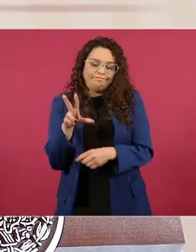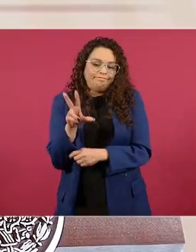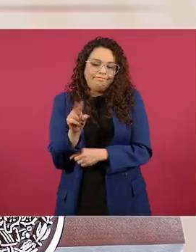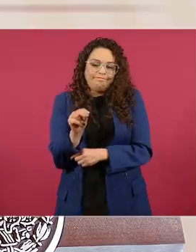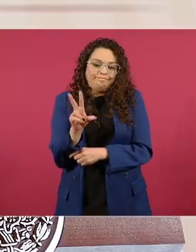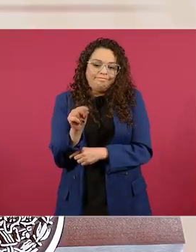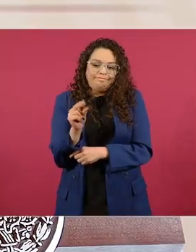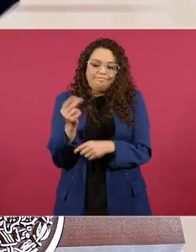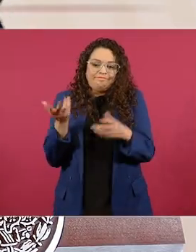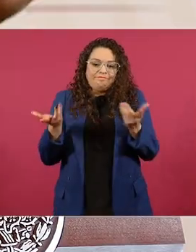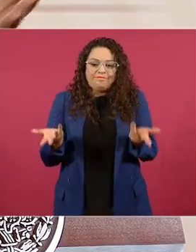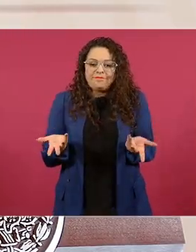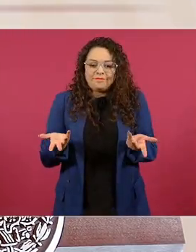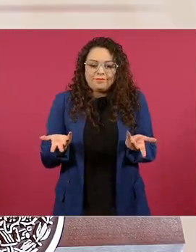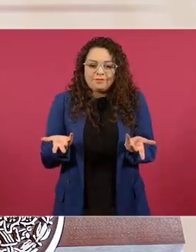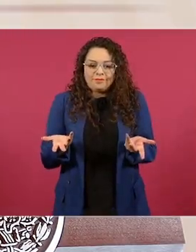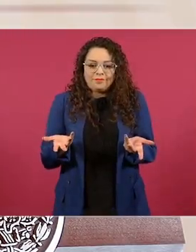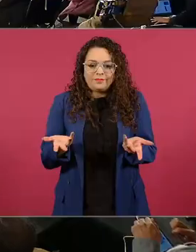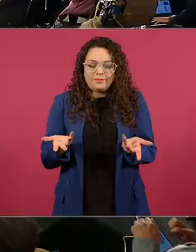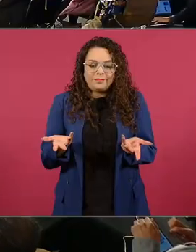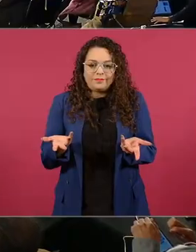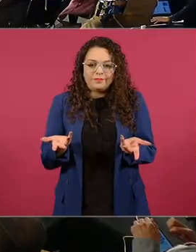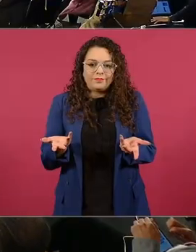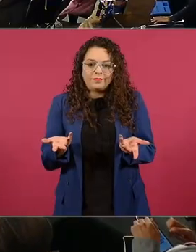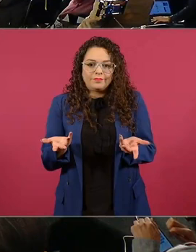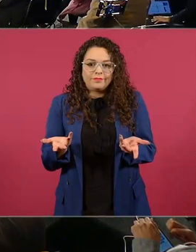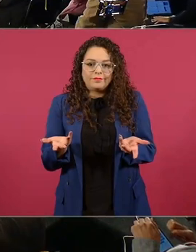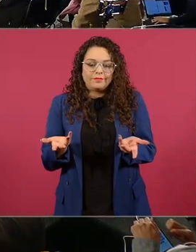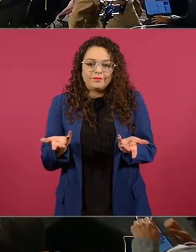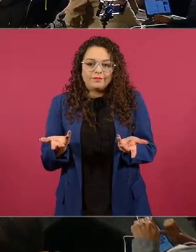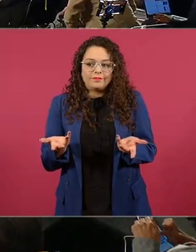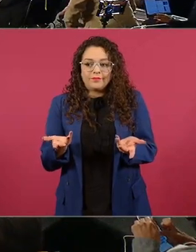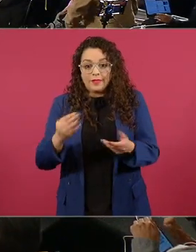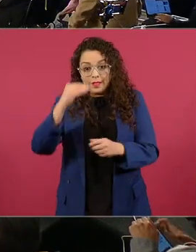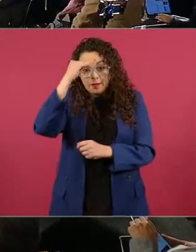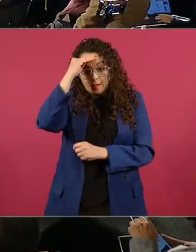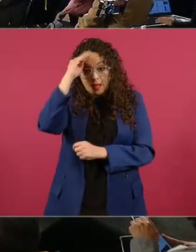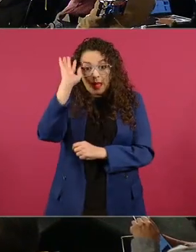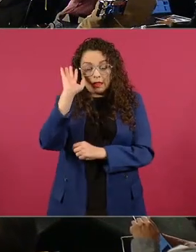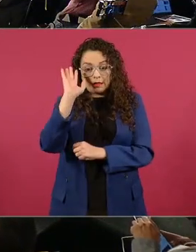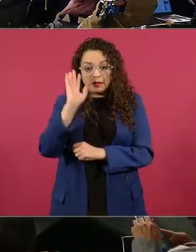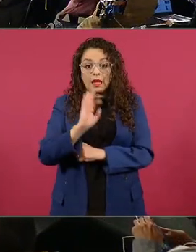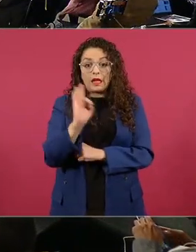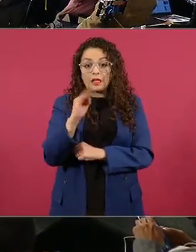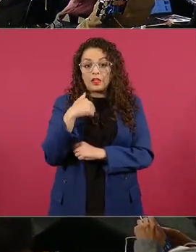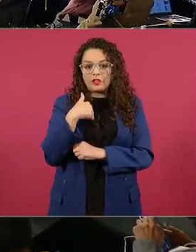y ni modo que yo esté apostando a que los voy a convencer